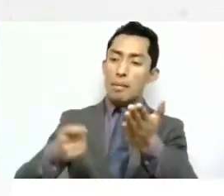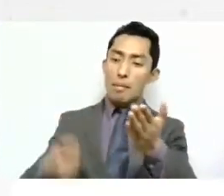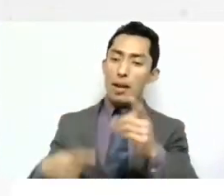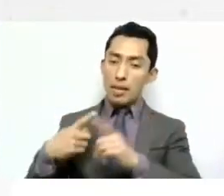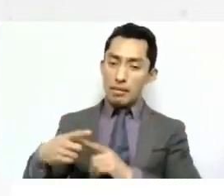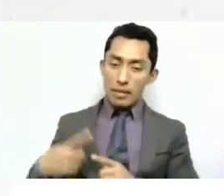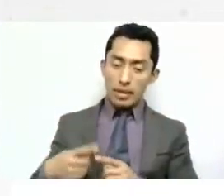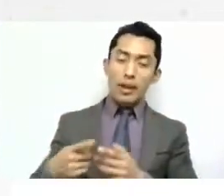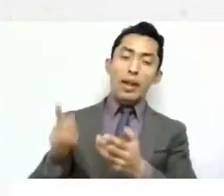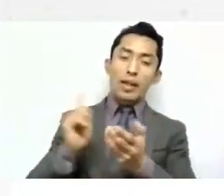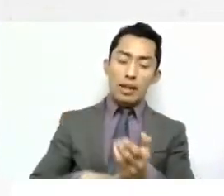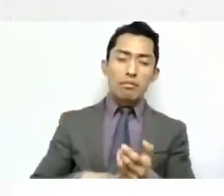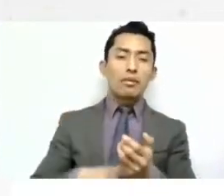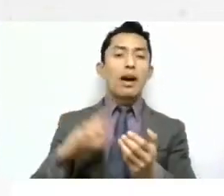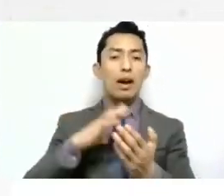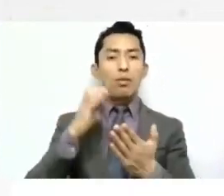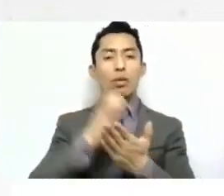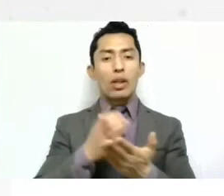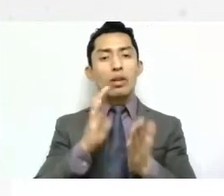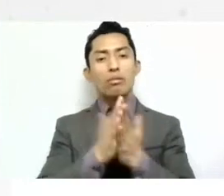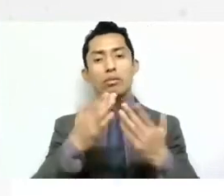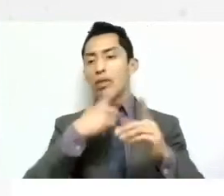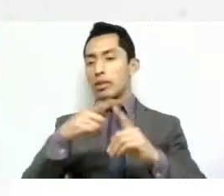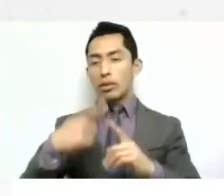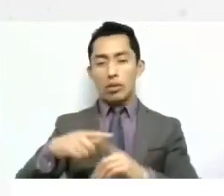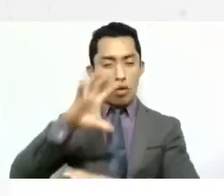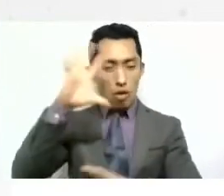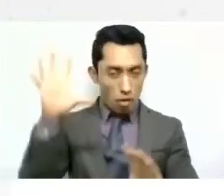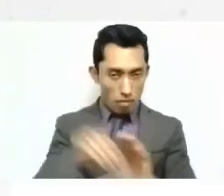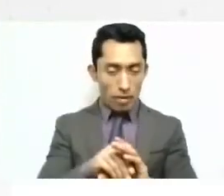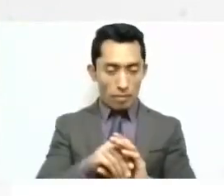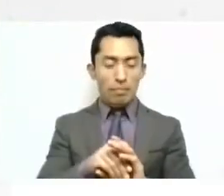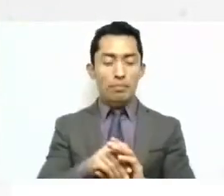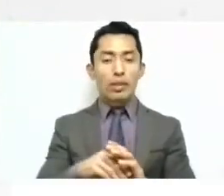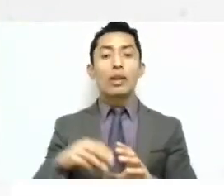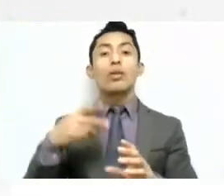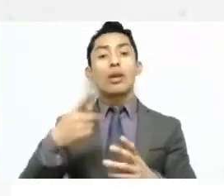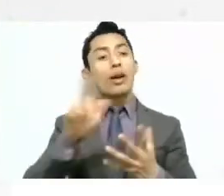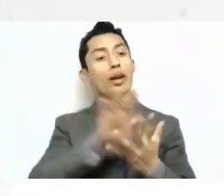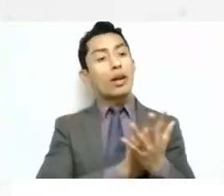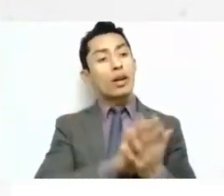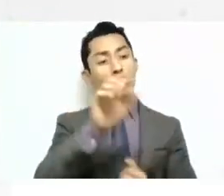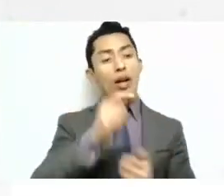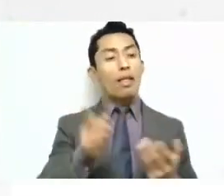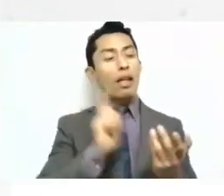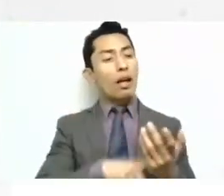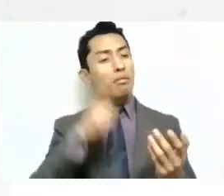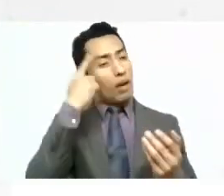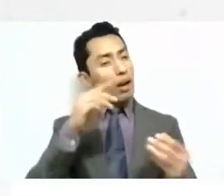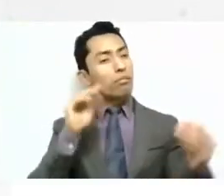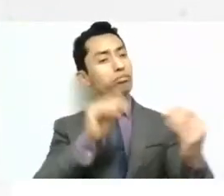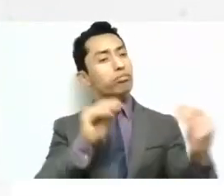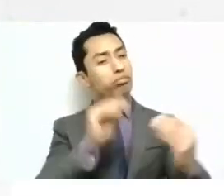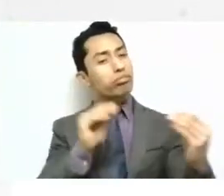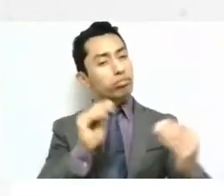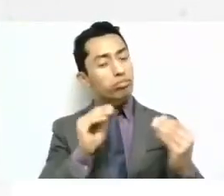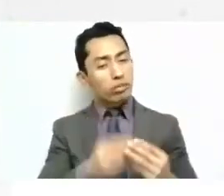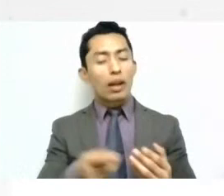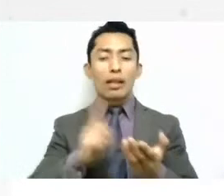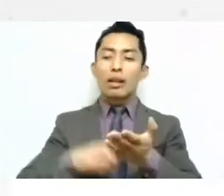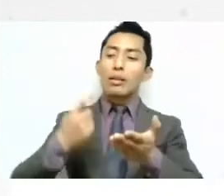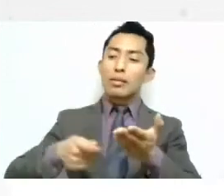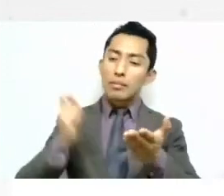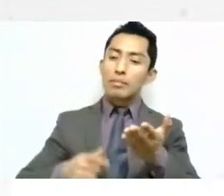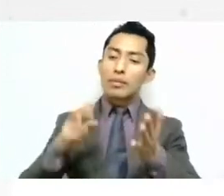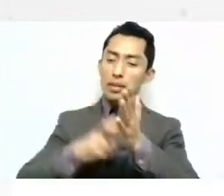todos los cuadernos de jurisprudencias, y de escenarios constitucionales de litigio para reconstruir la jurisprudencia de la Corte en